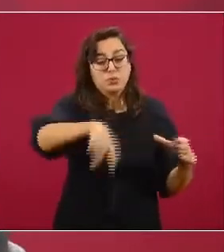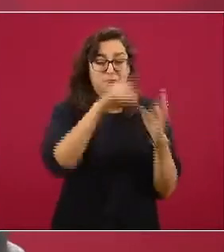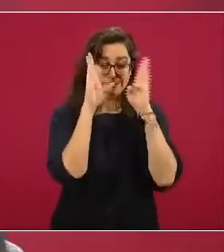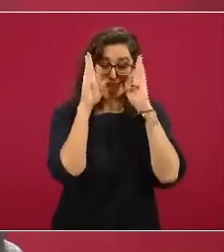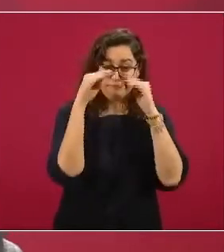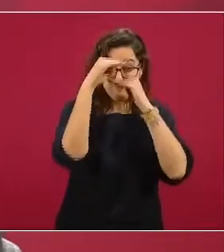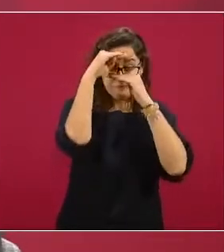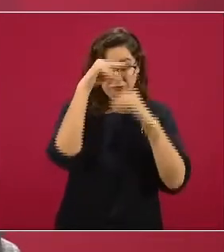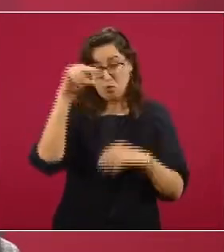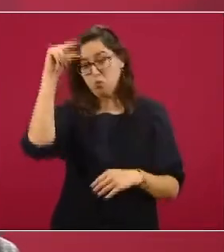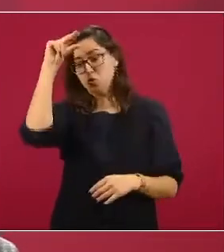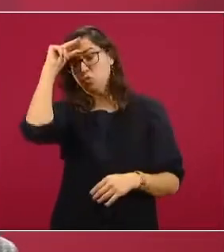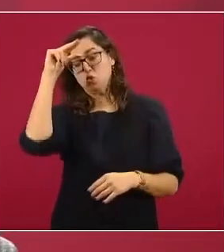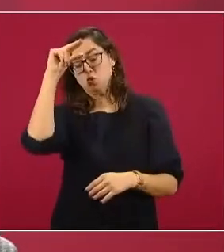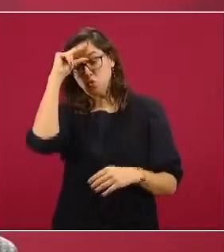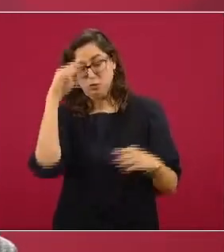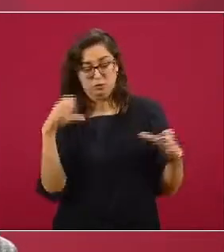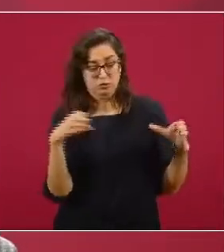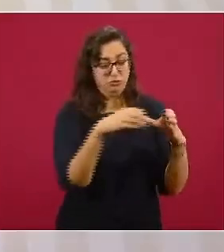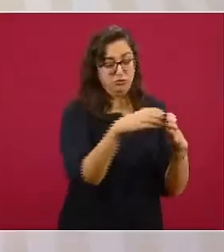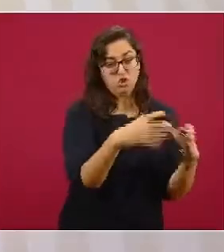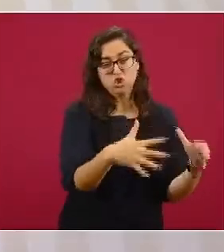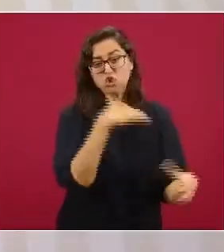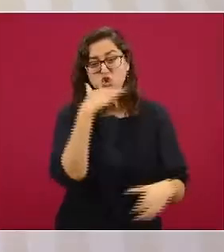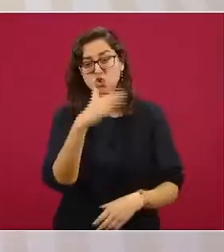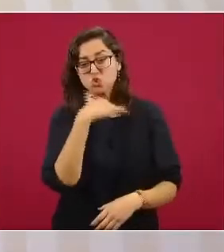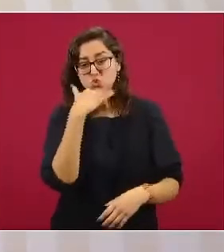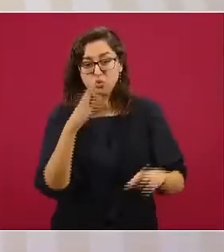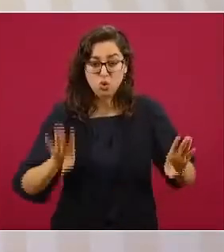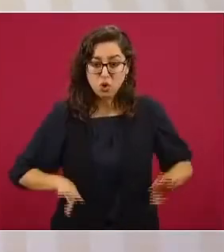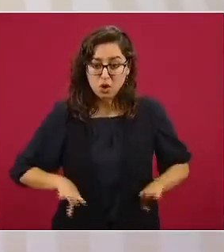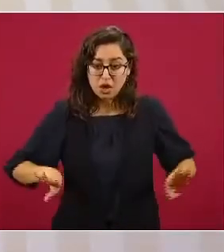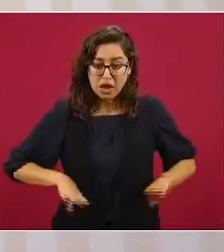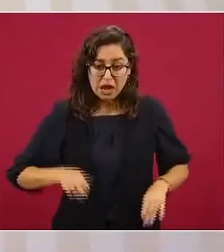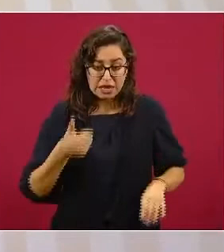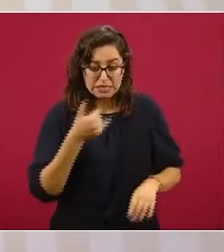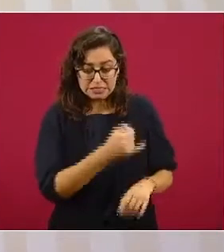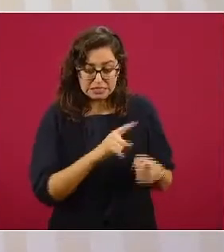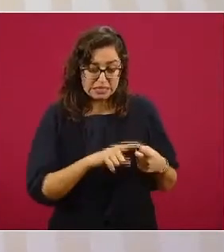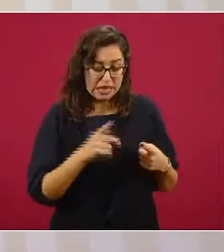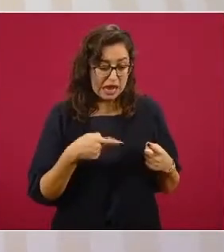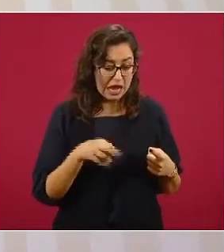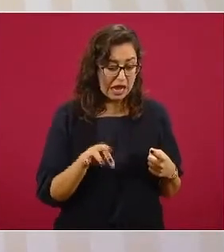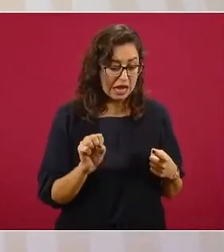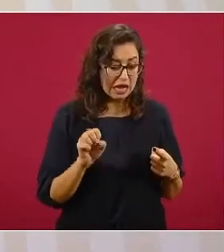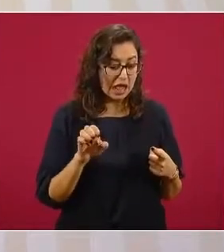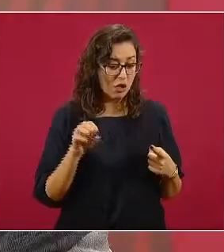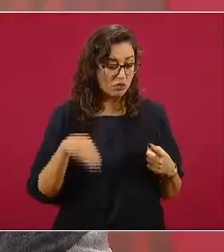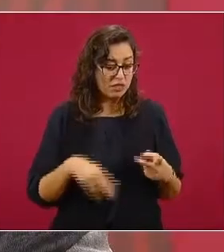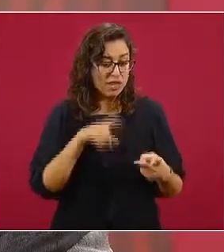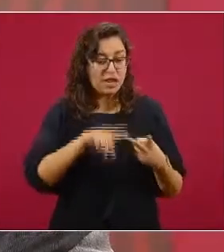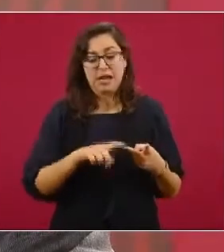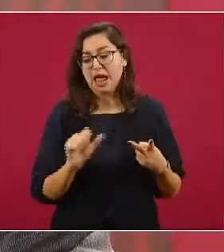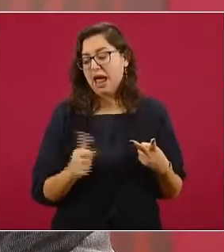del régimen de corrupción, Krause y Aguilar Camín,